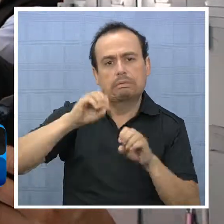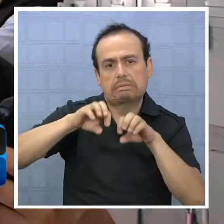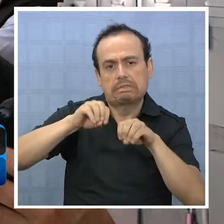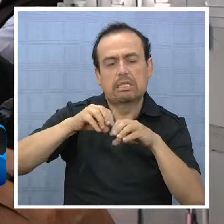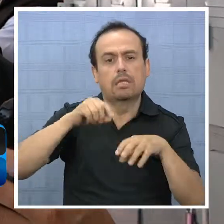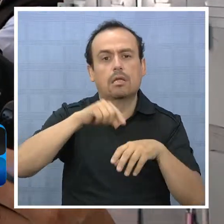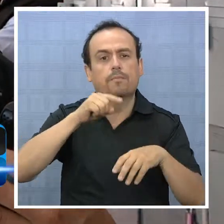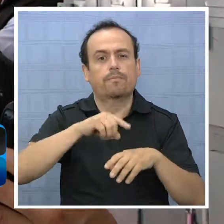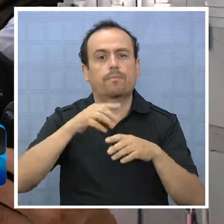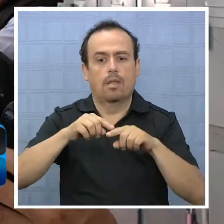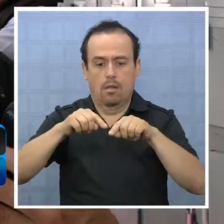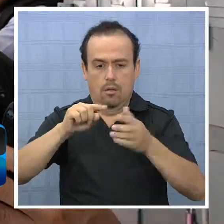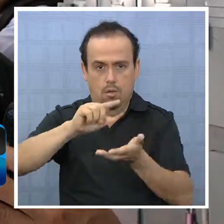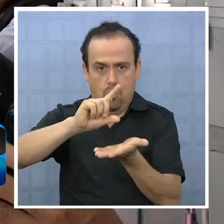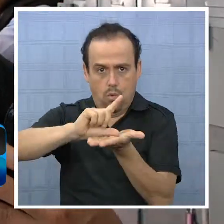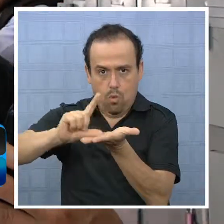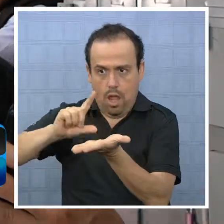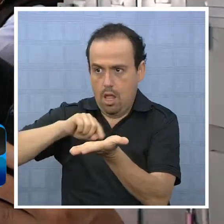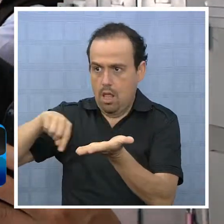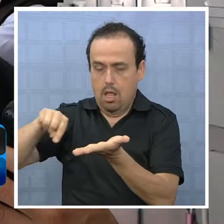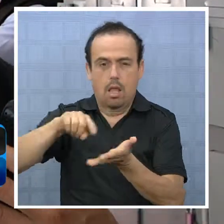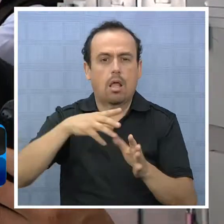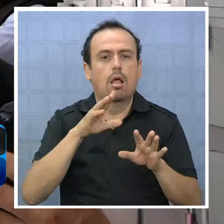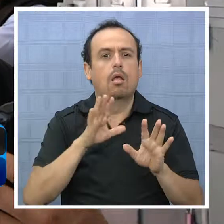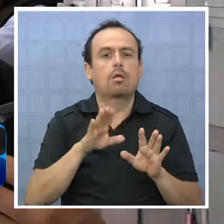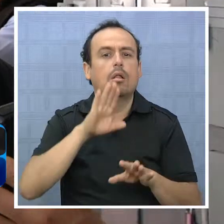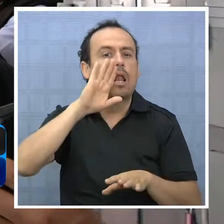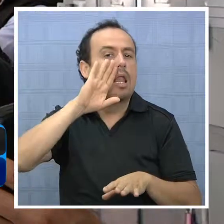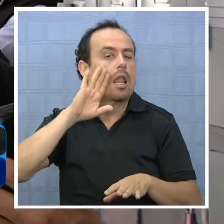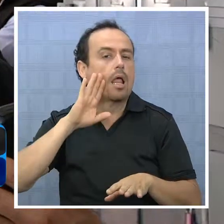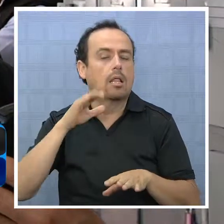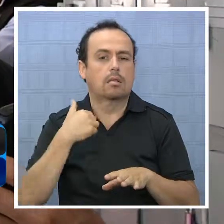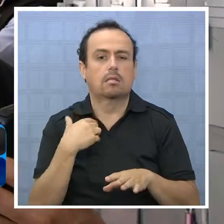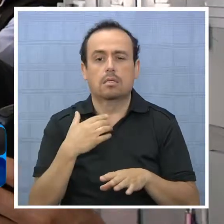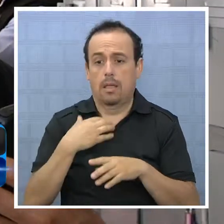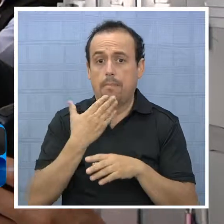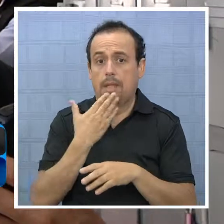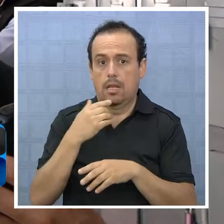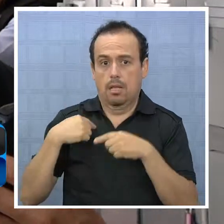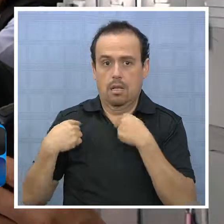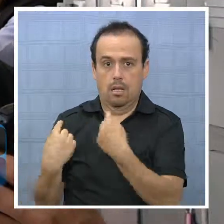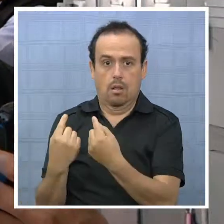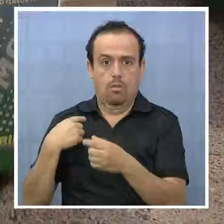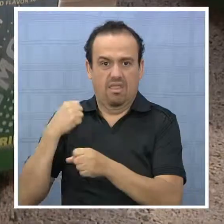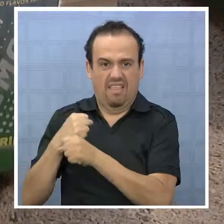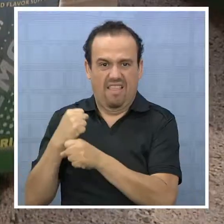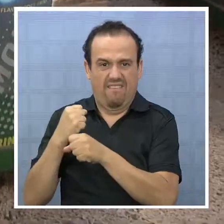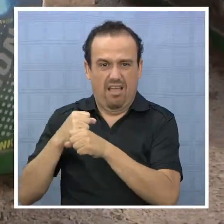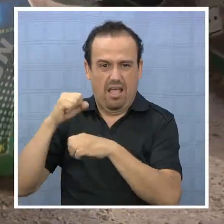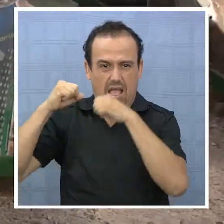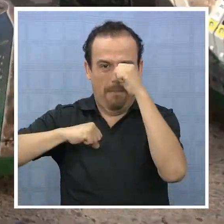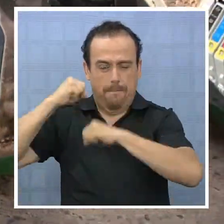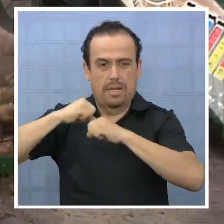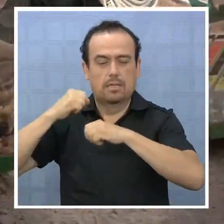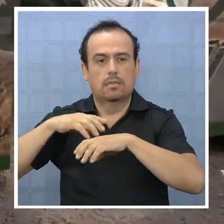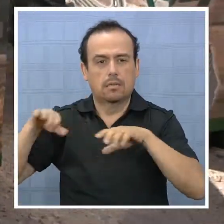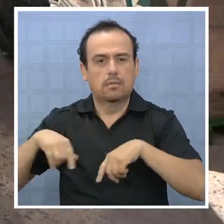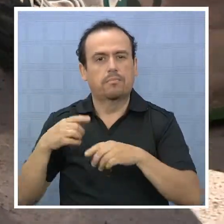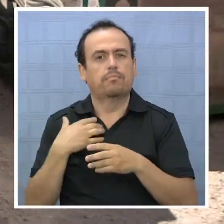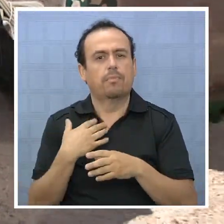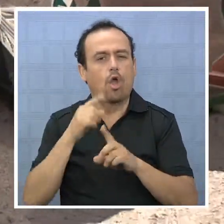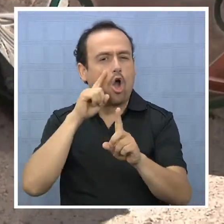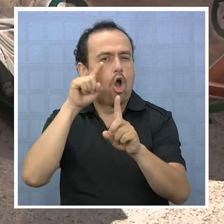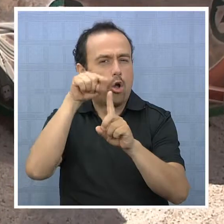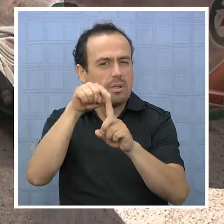principalmente ahora con la instalación de estos puntos limpios. Nosotros también tenemos este tipo de puntos limpios en nuestra faena, y nosotros desde hace bastante